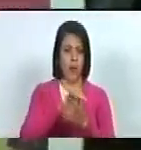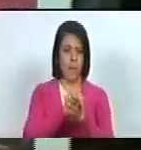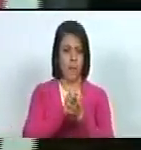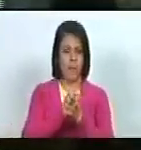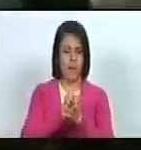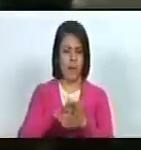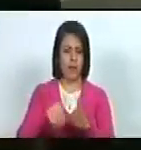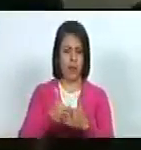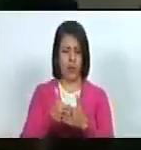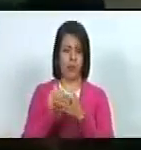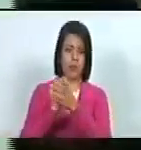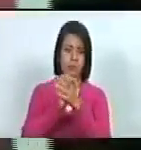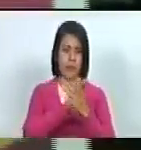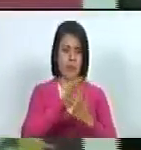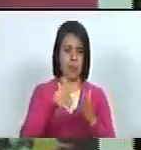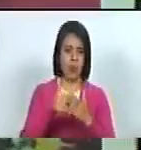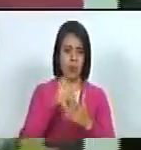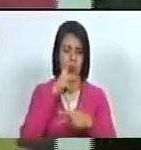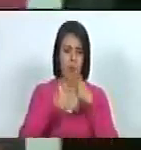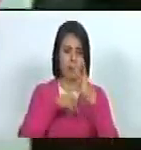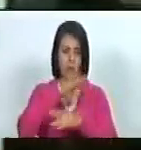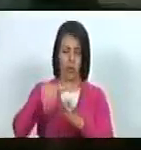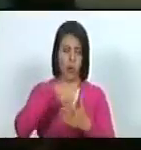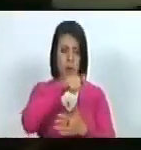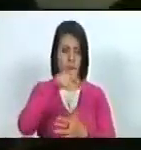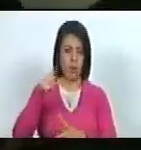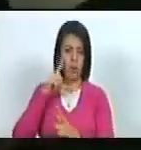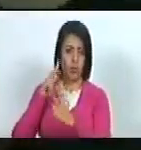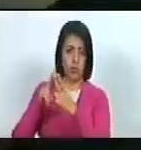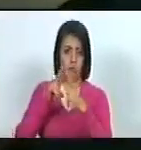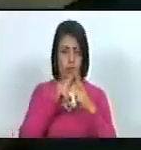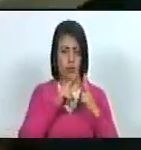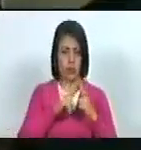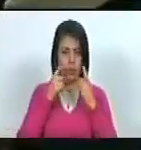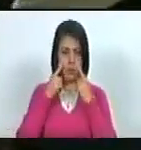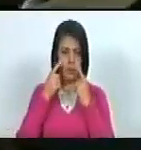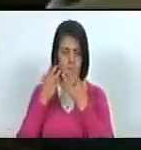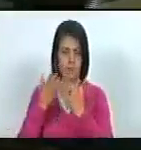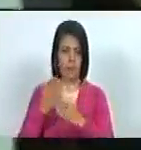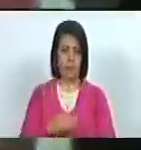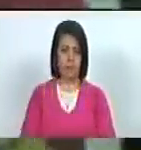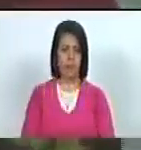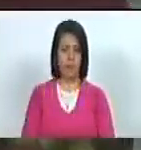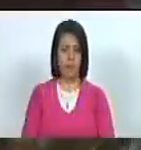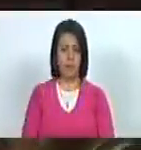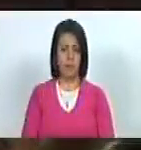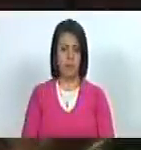amigas, camaradas y todas las personas que lo conocieron